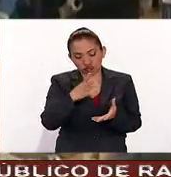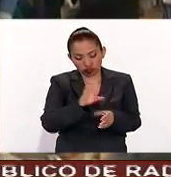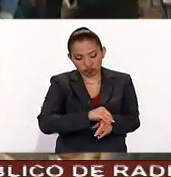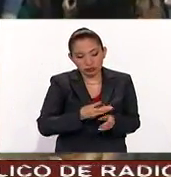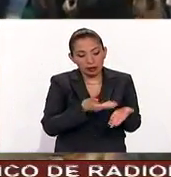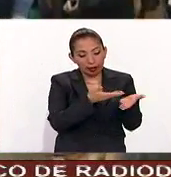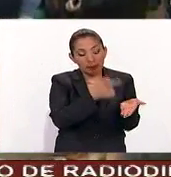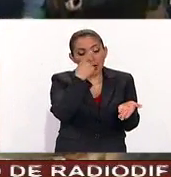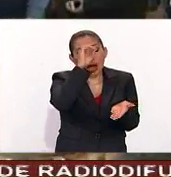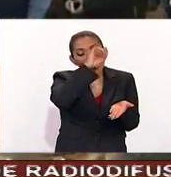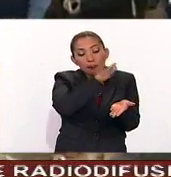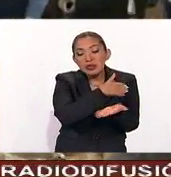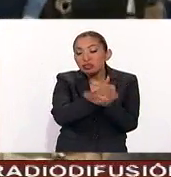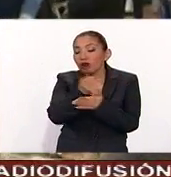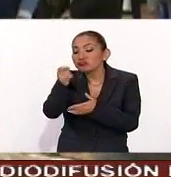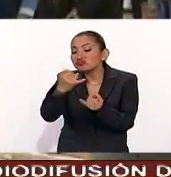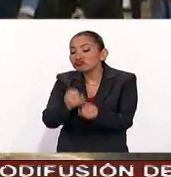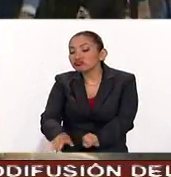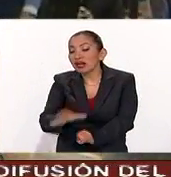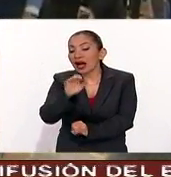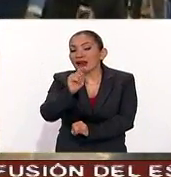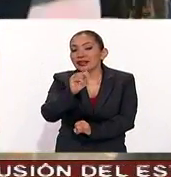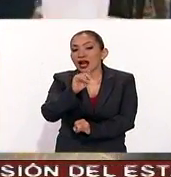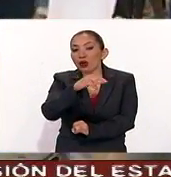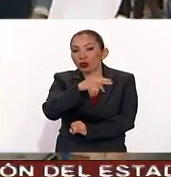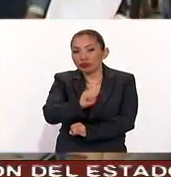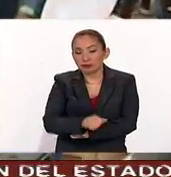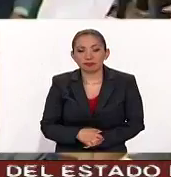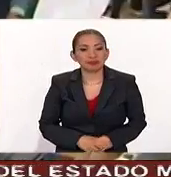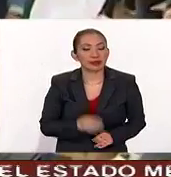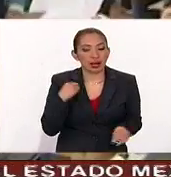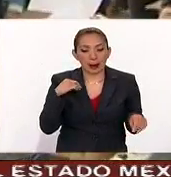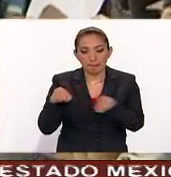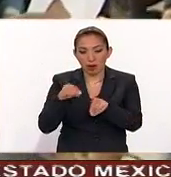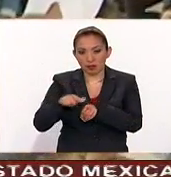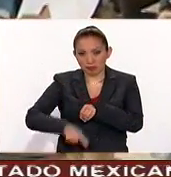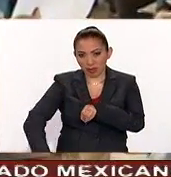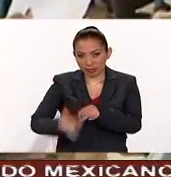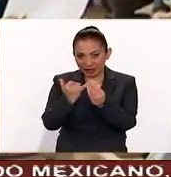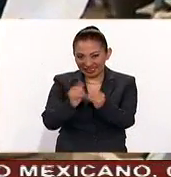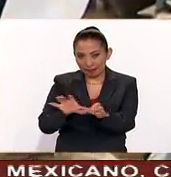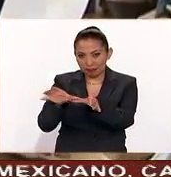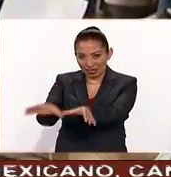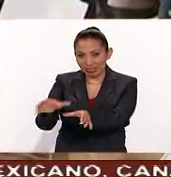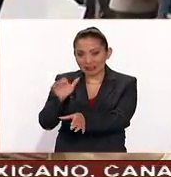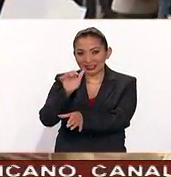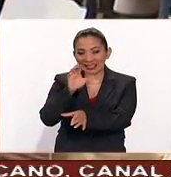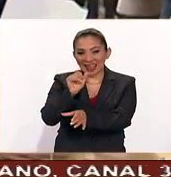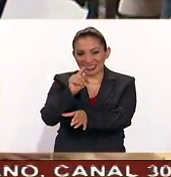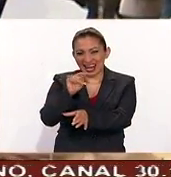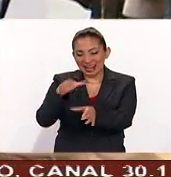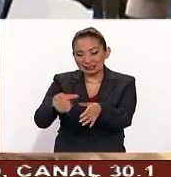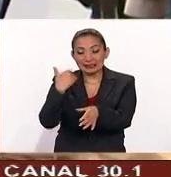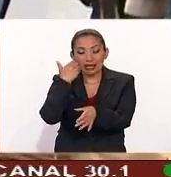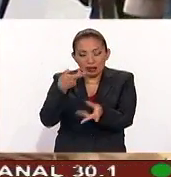para opinar sobre la independencia de Cataluña. El movimiento de los independentistas catalanes que preparan nuevas medidas